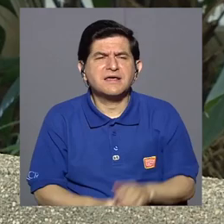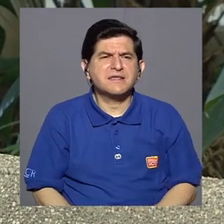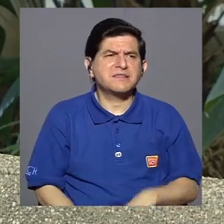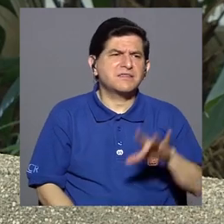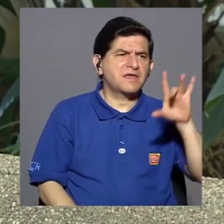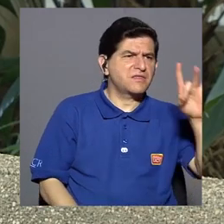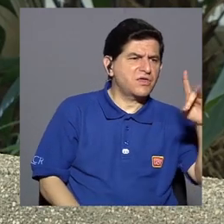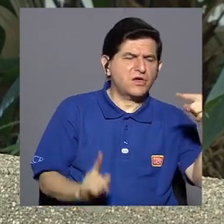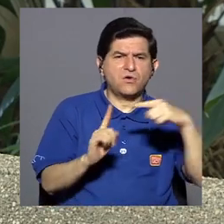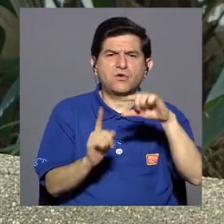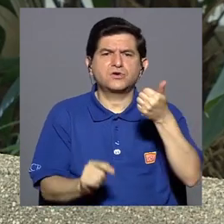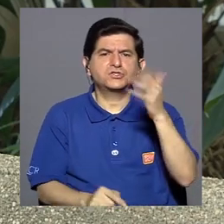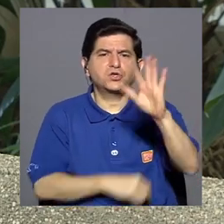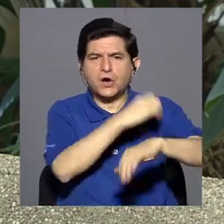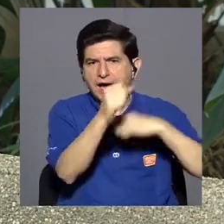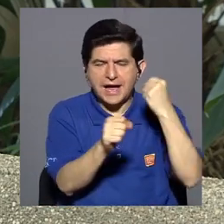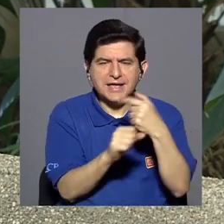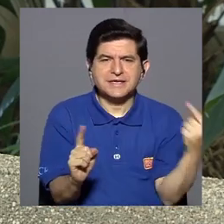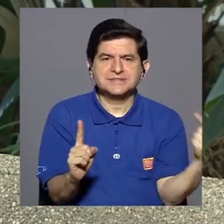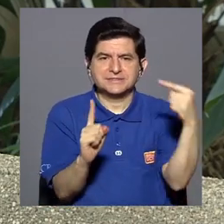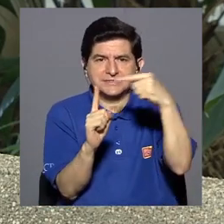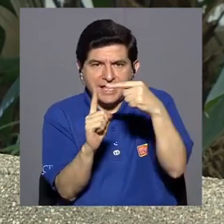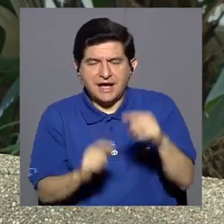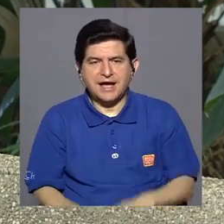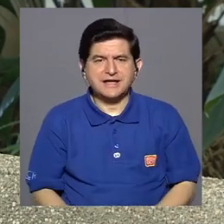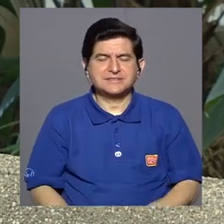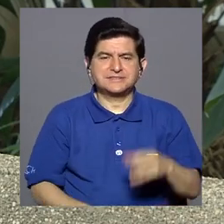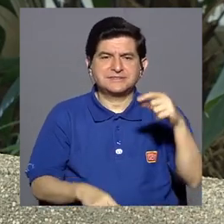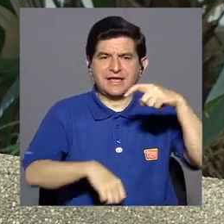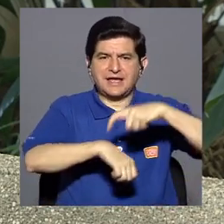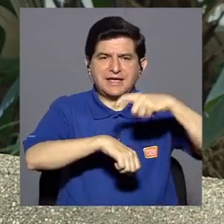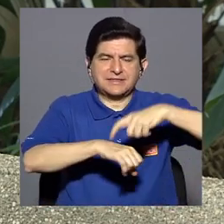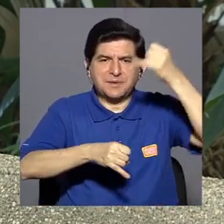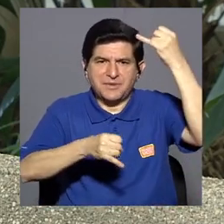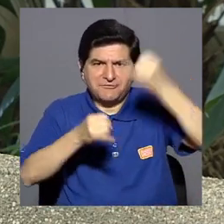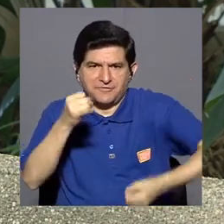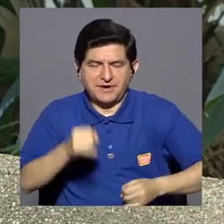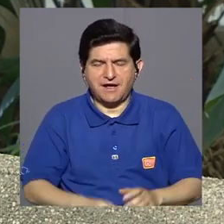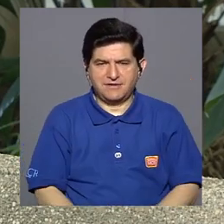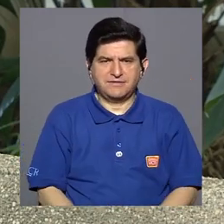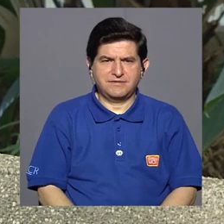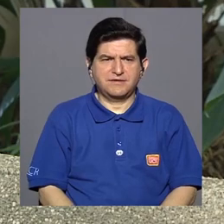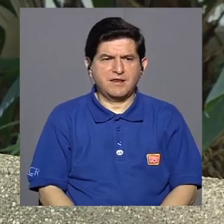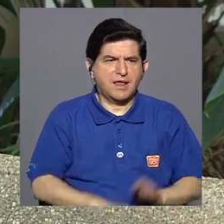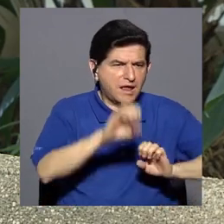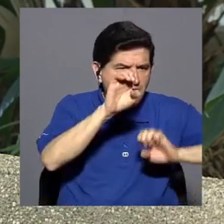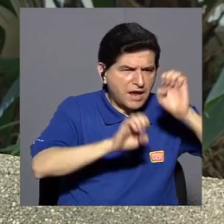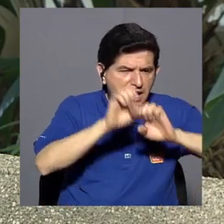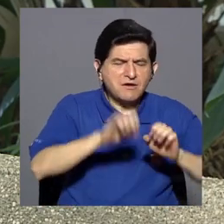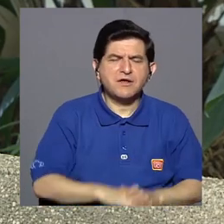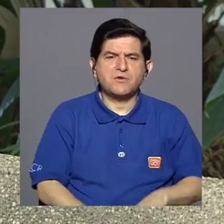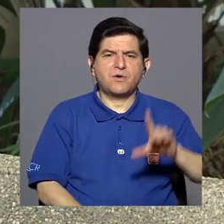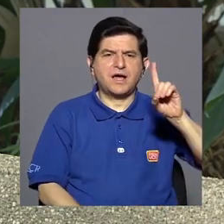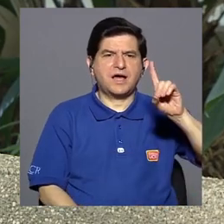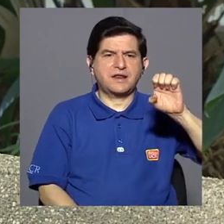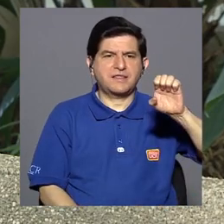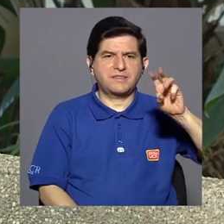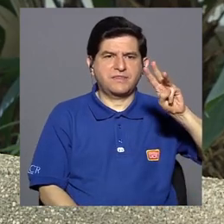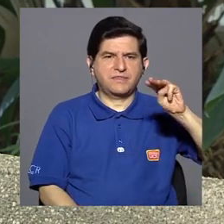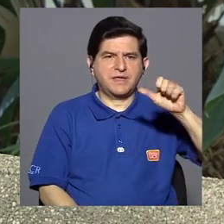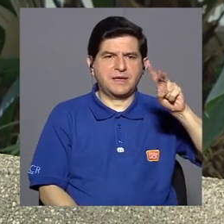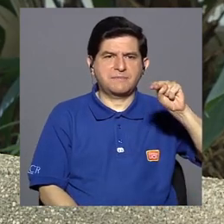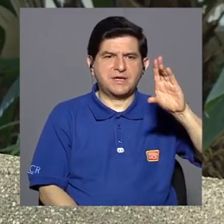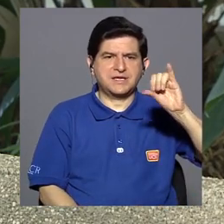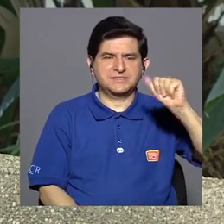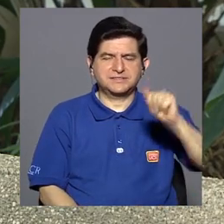dentro de 8 a 15 años hasta llegar a su etapa final. Generalmente valoramos la demencia en